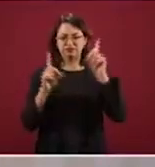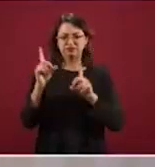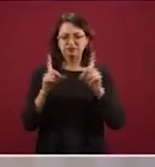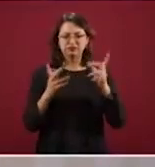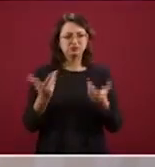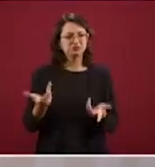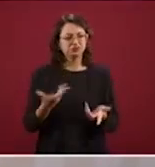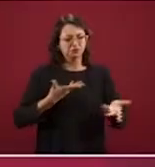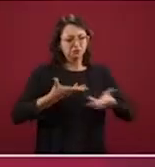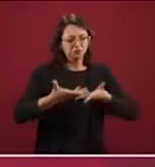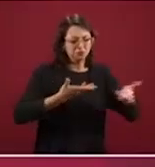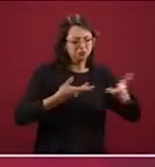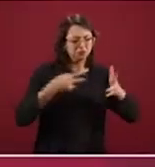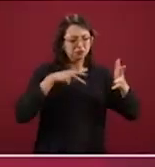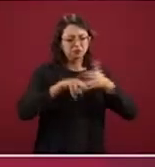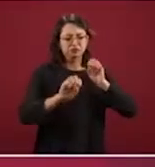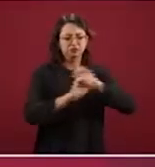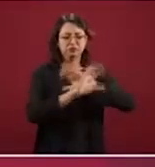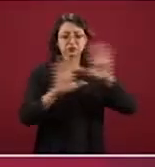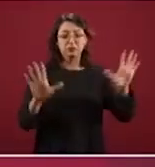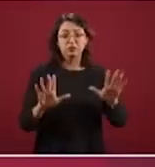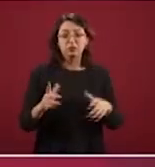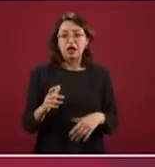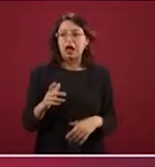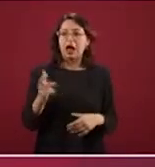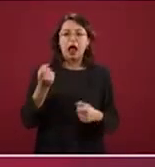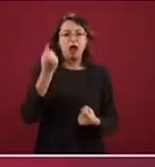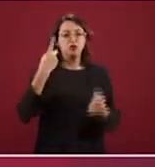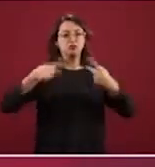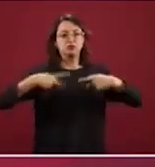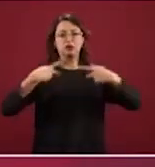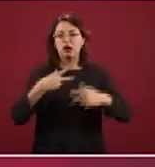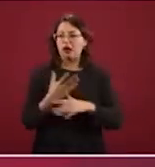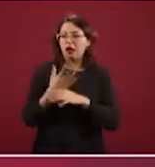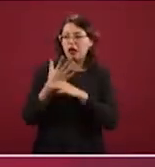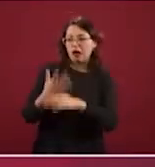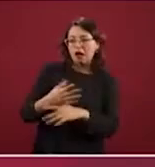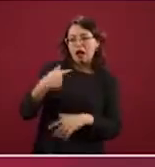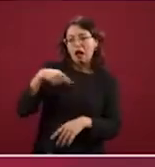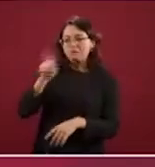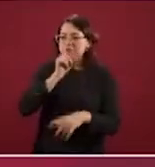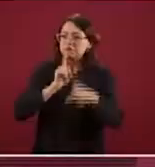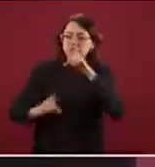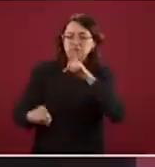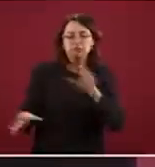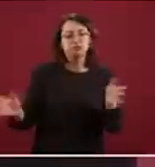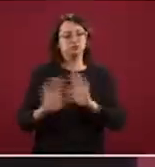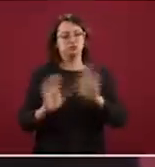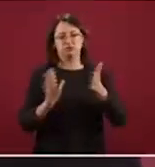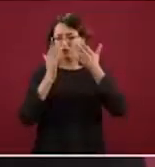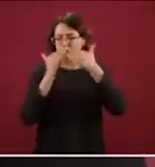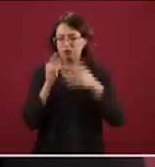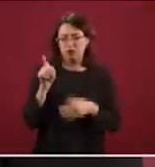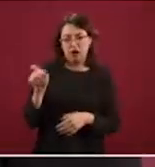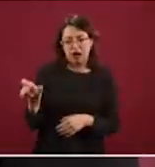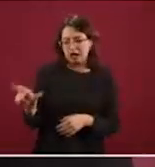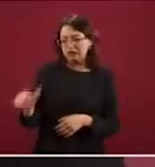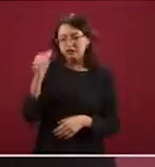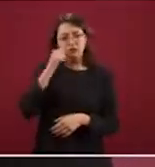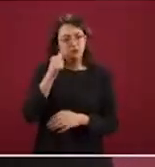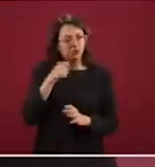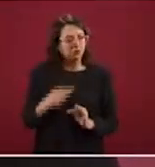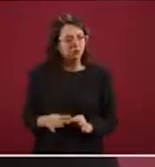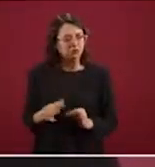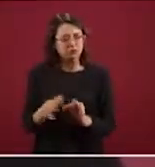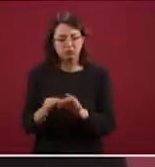Jamás ha mentido Jesús, Jesús es una gente que todos los días nos ha dicho exactamente lo que está pasando y por eso el sábado también lo dijo,